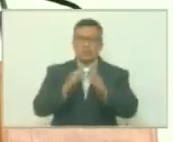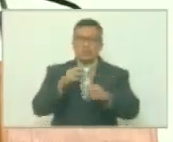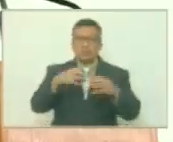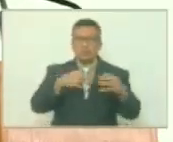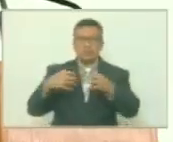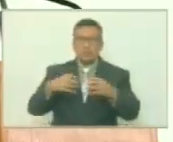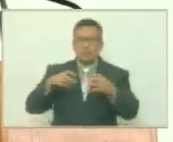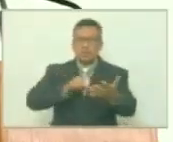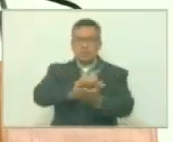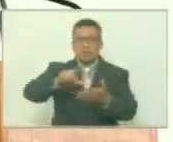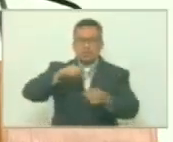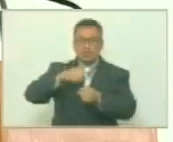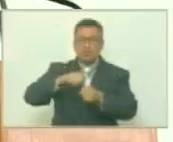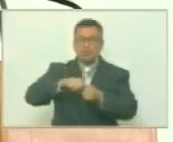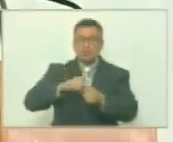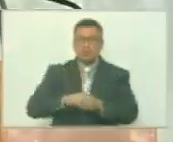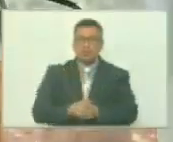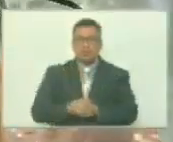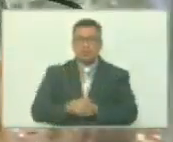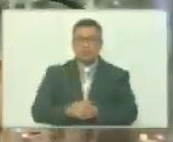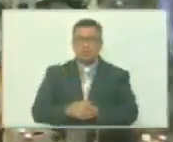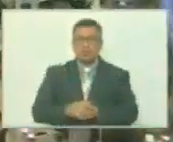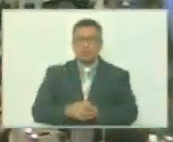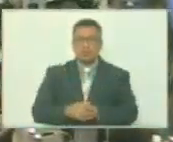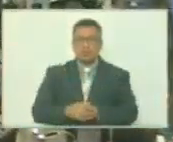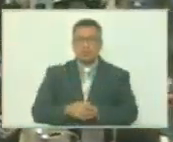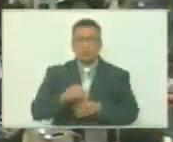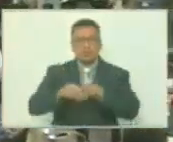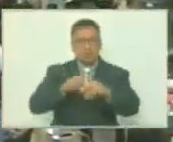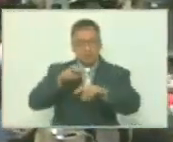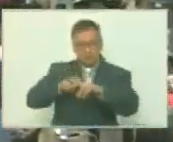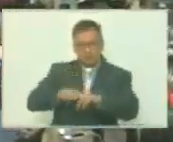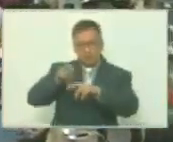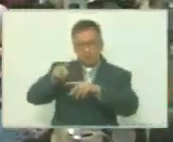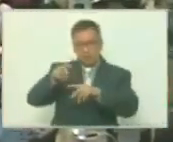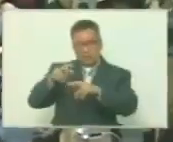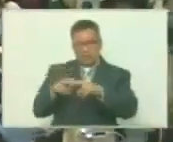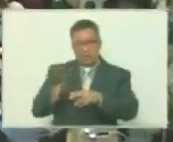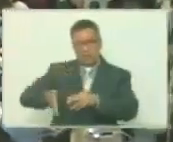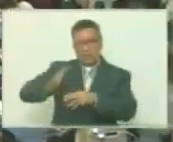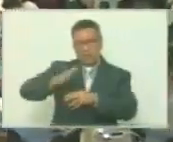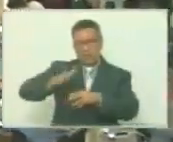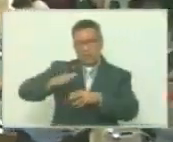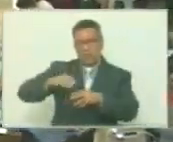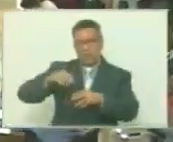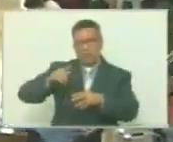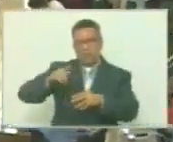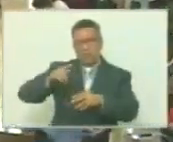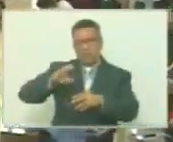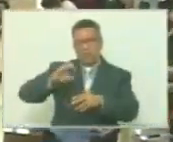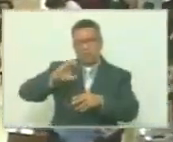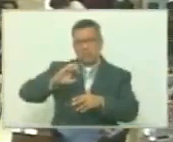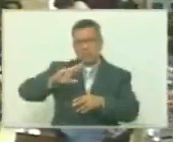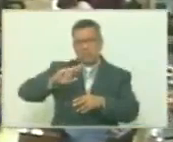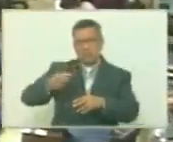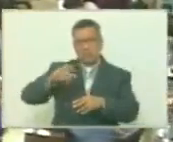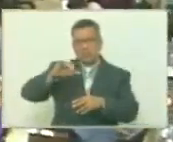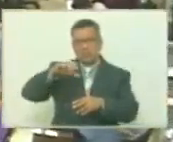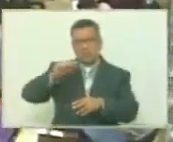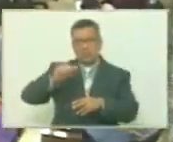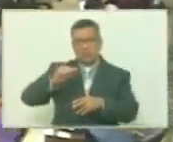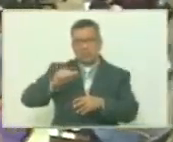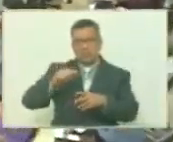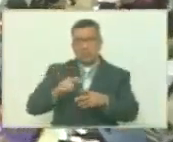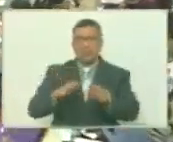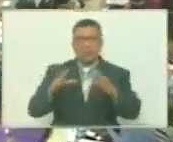batalla naval del lago de Maracaibo apostados en la costa nororiental en puertos de Altagracia en una providencia de